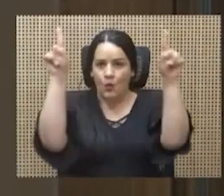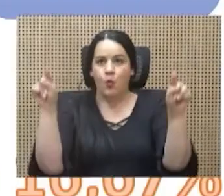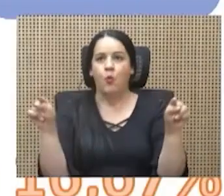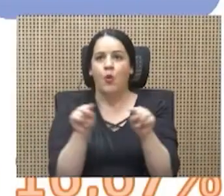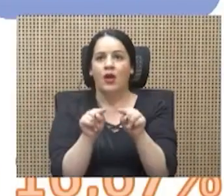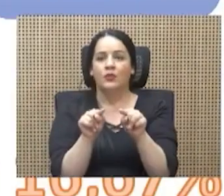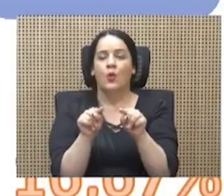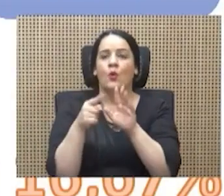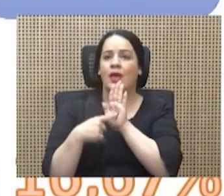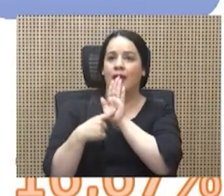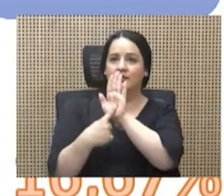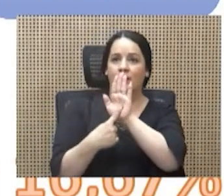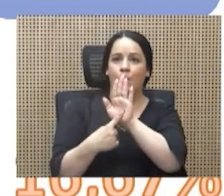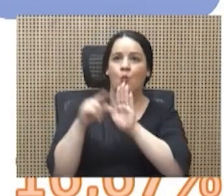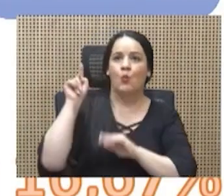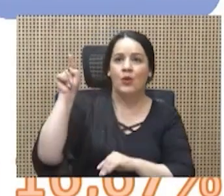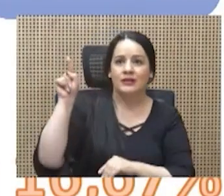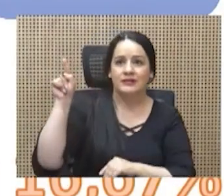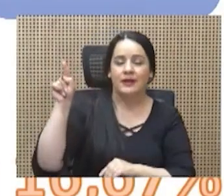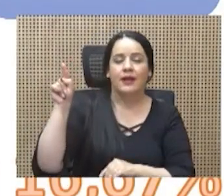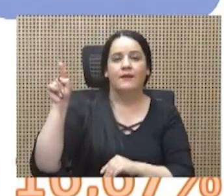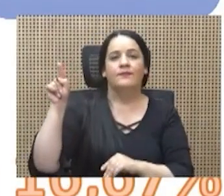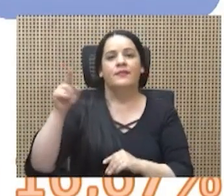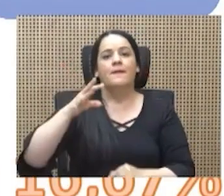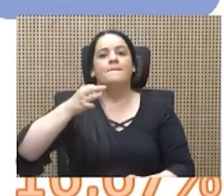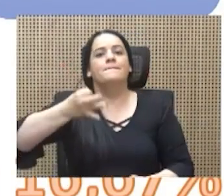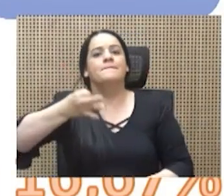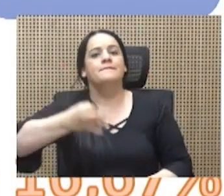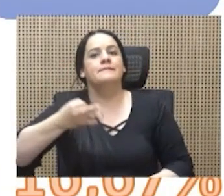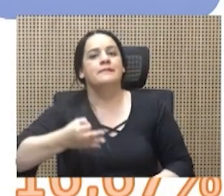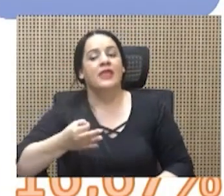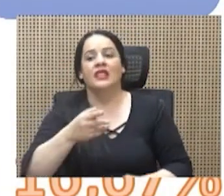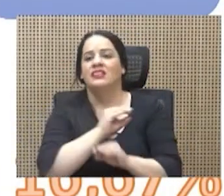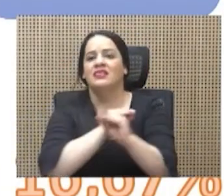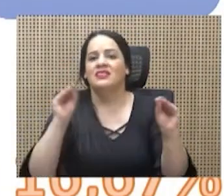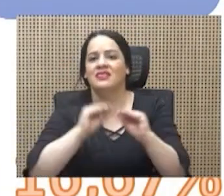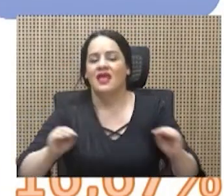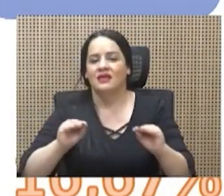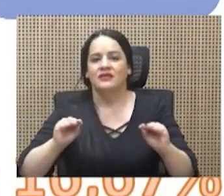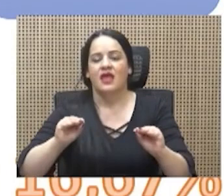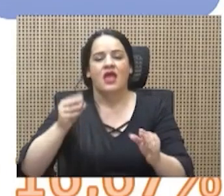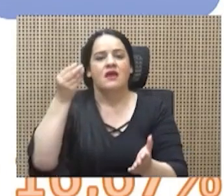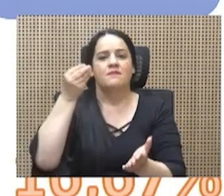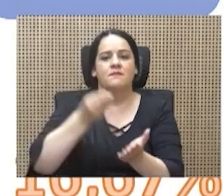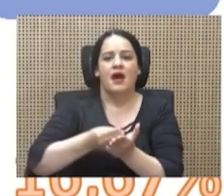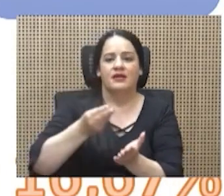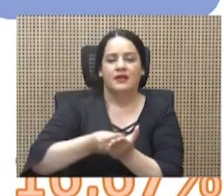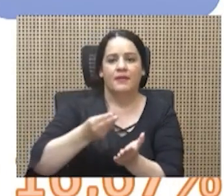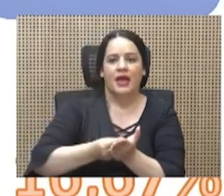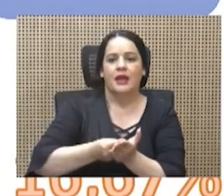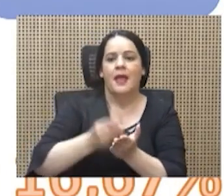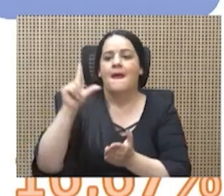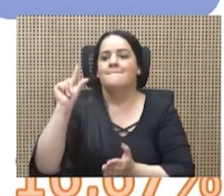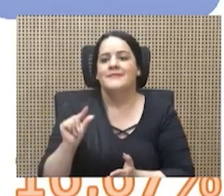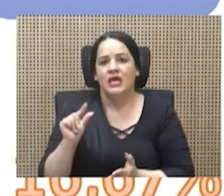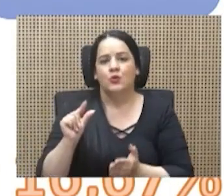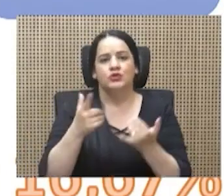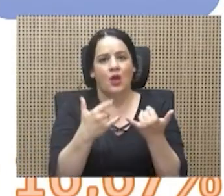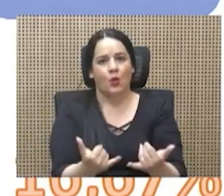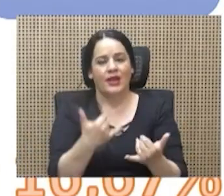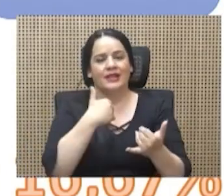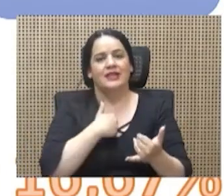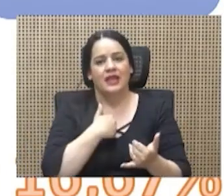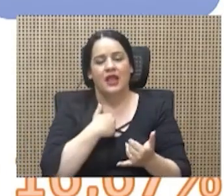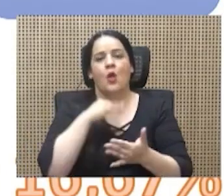demuestra fehacientemente que nadie va a ganar un 5 menos que ahora, cuando tienen esa jornada de